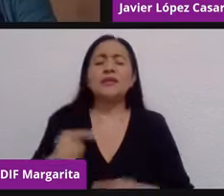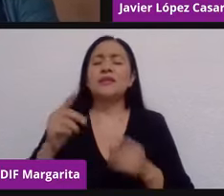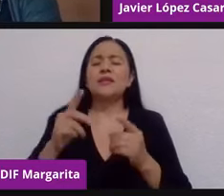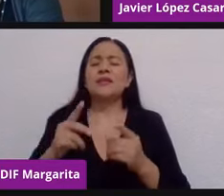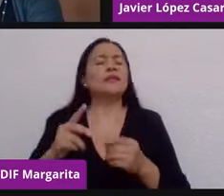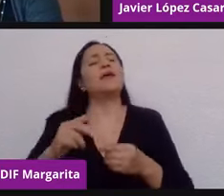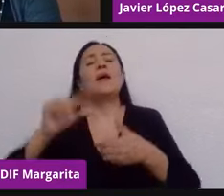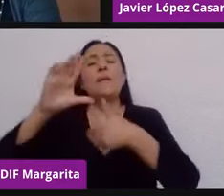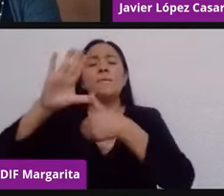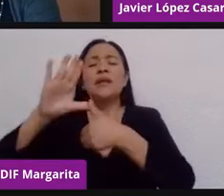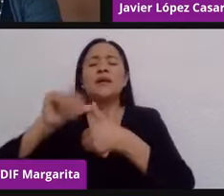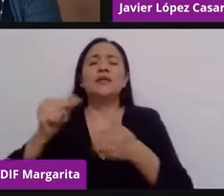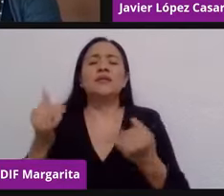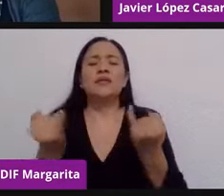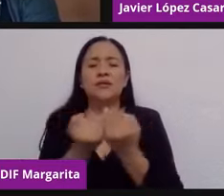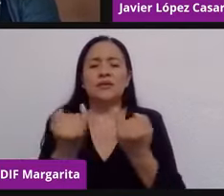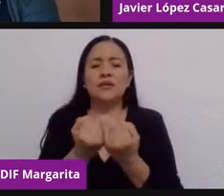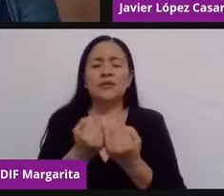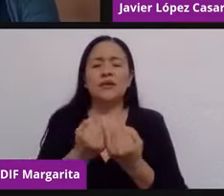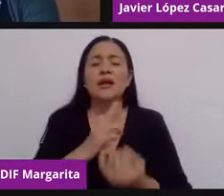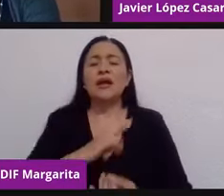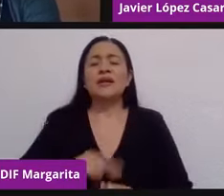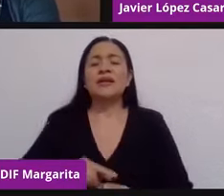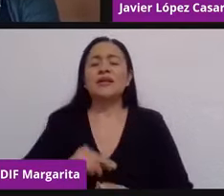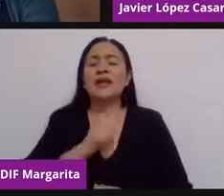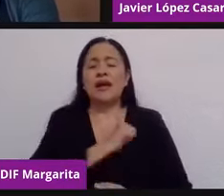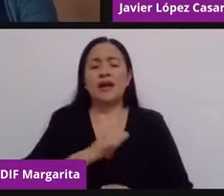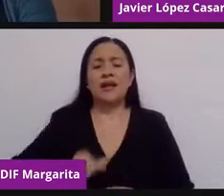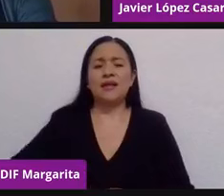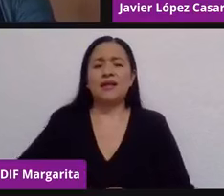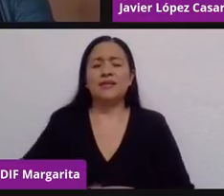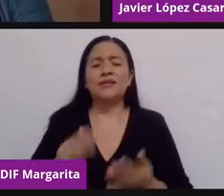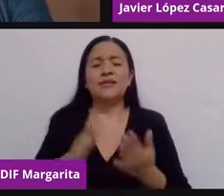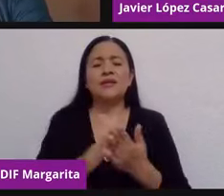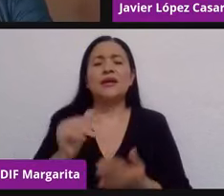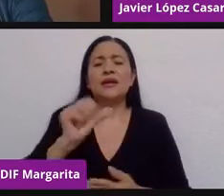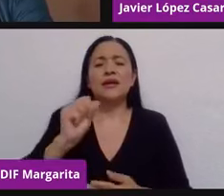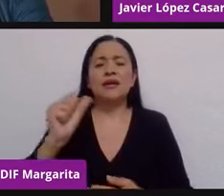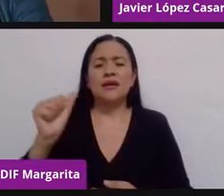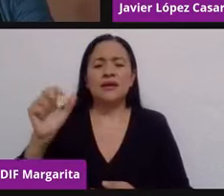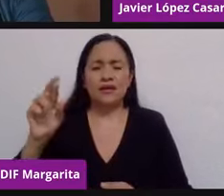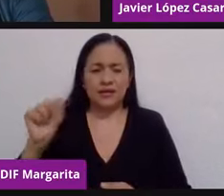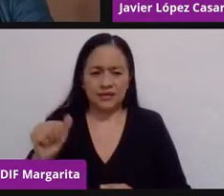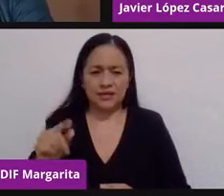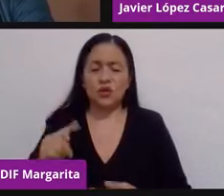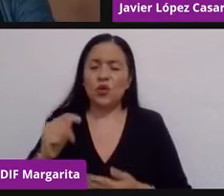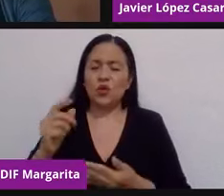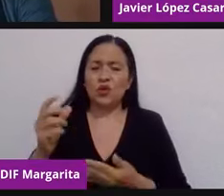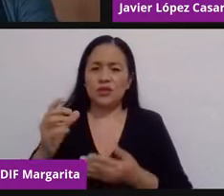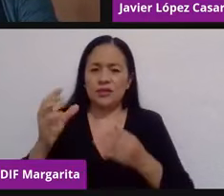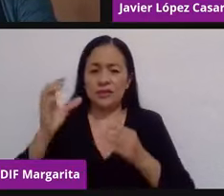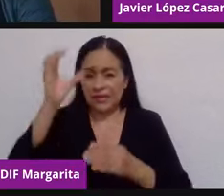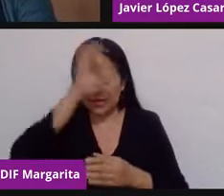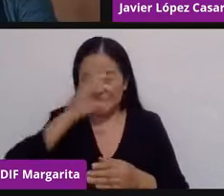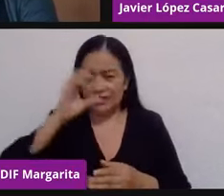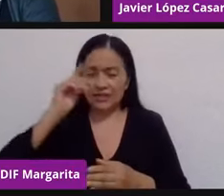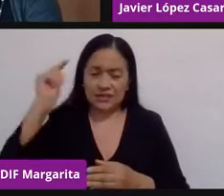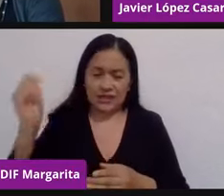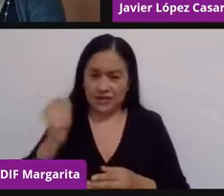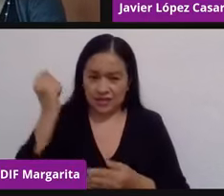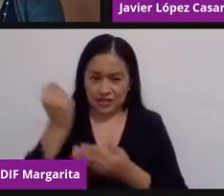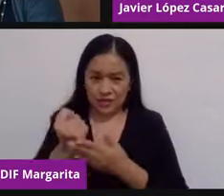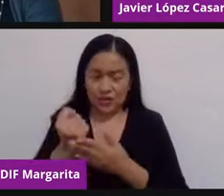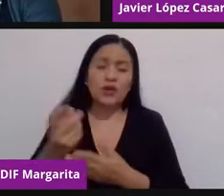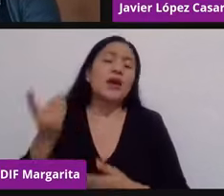CALAN, y la Red de Alcaldes, RECAN. Asesor honorífico de la Comisión de Ciencia, Tecnología e Innovación de la Cámara de Diputados